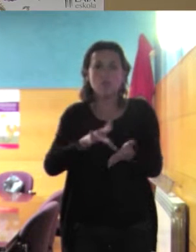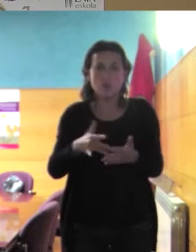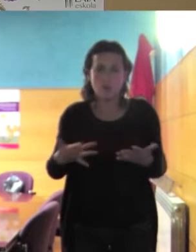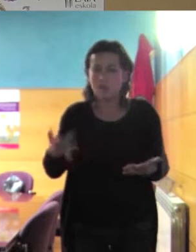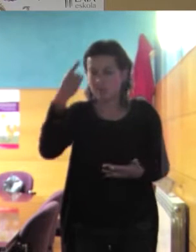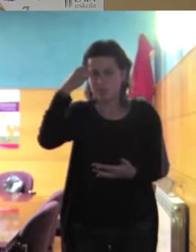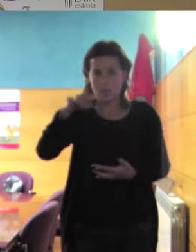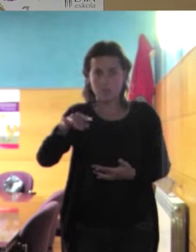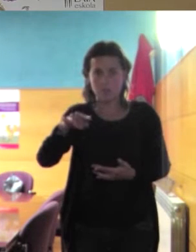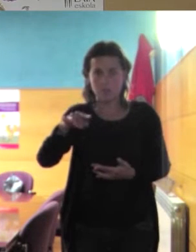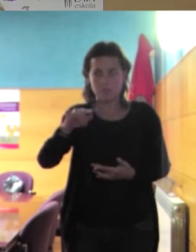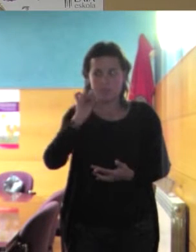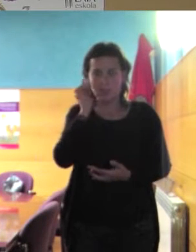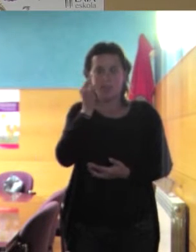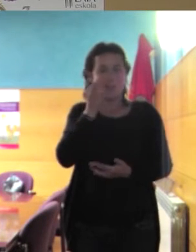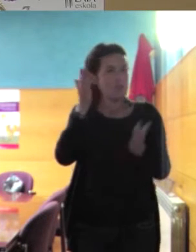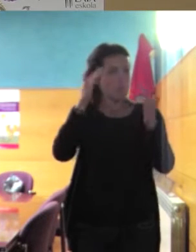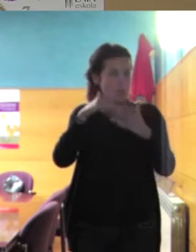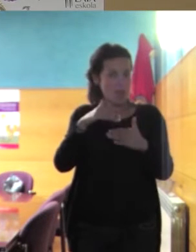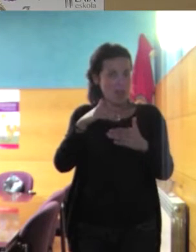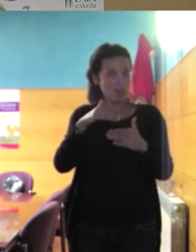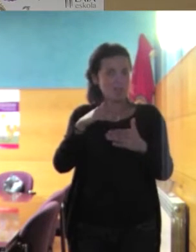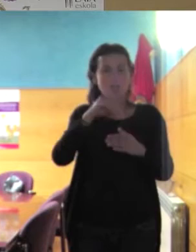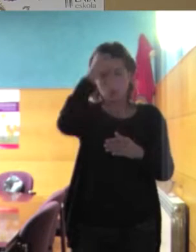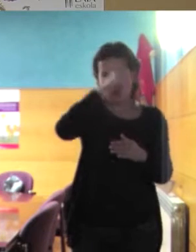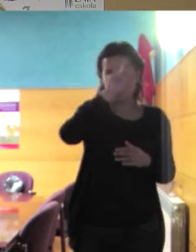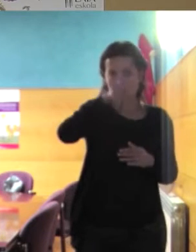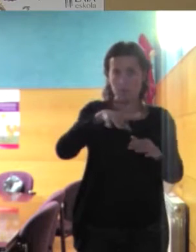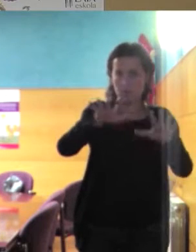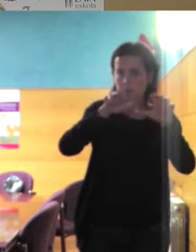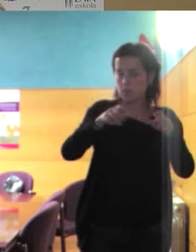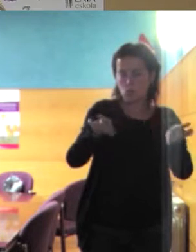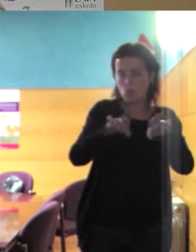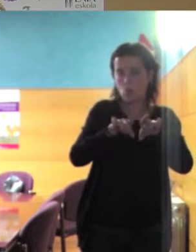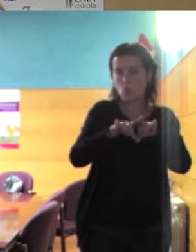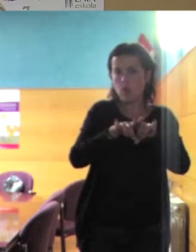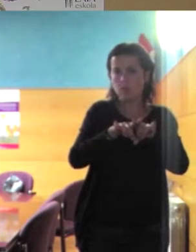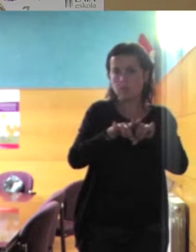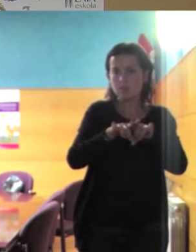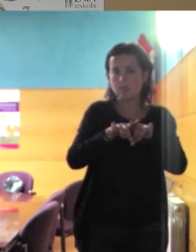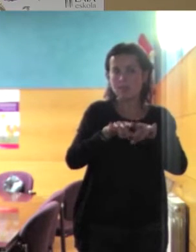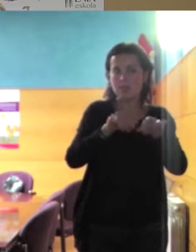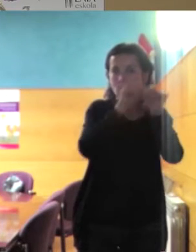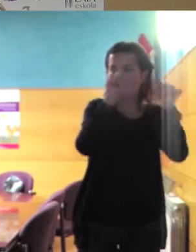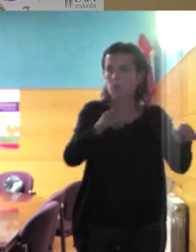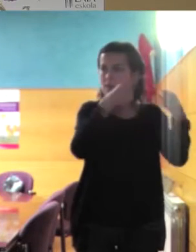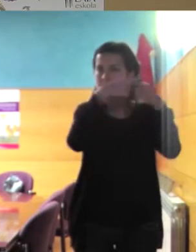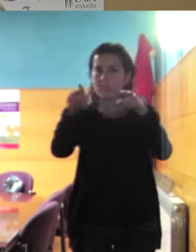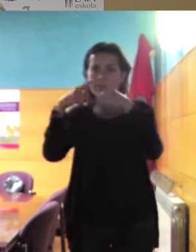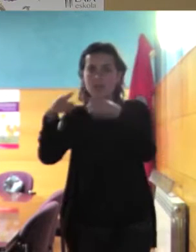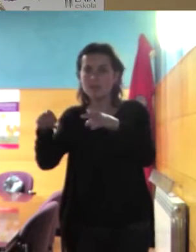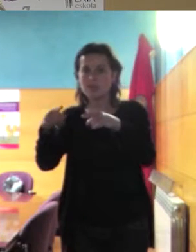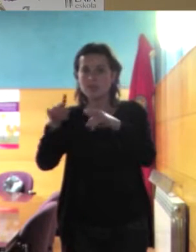manera muy inconsciente y los hombres también de manera muy inconsciente y por medio de muchas vías que no pasan por aquí sino que pasan